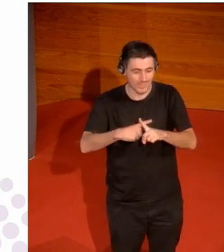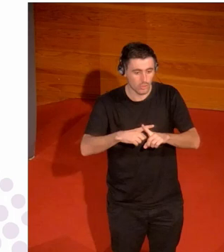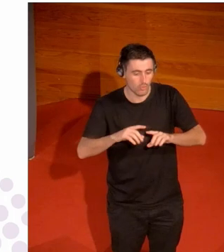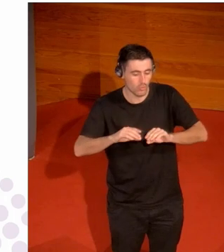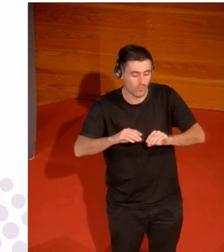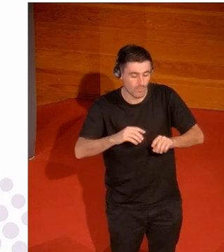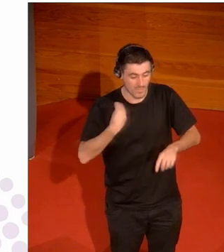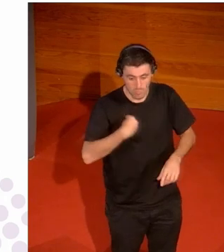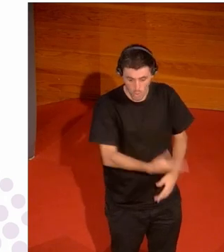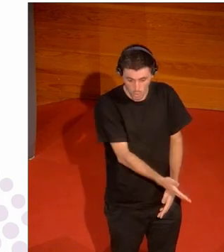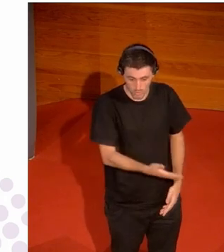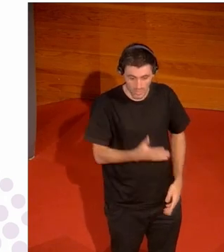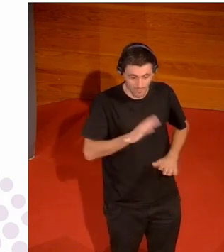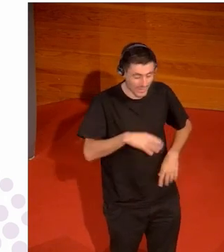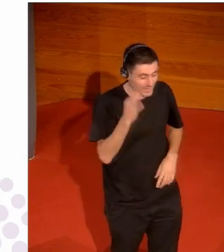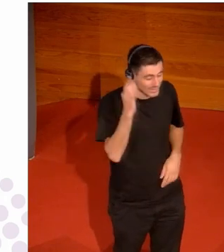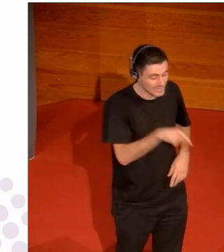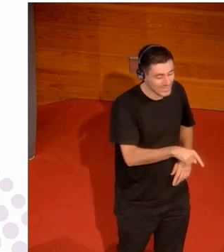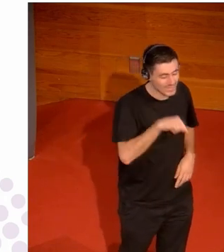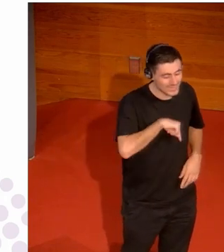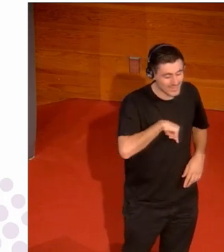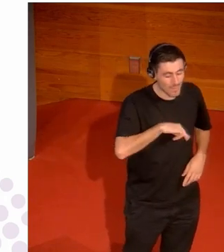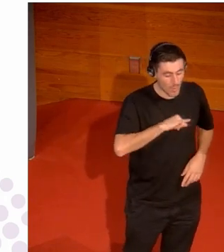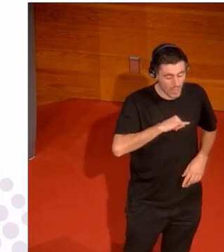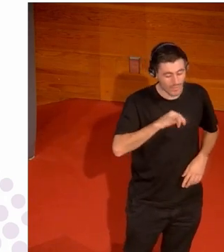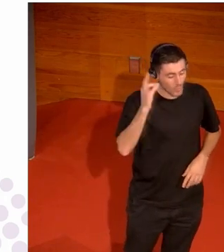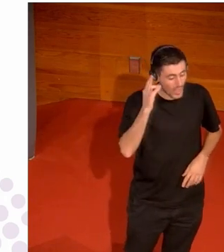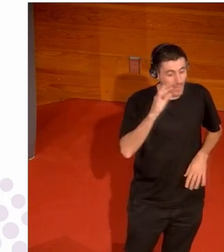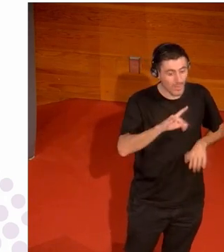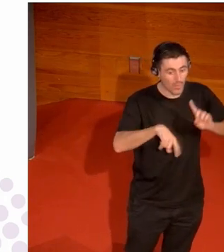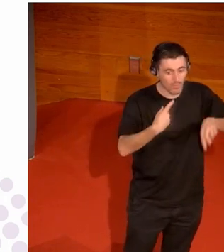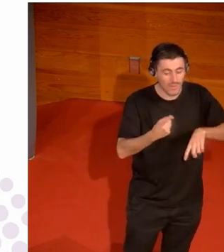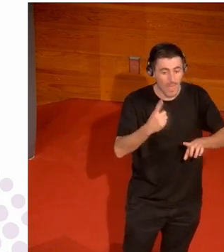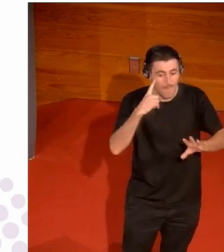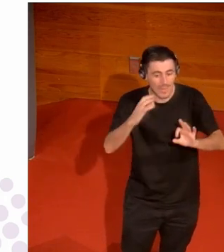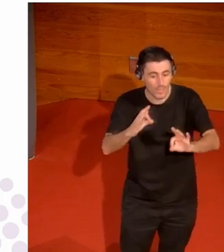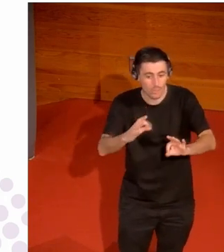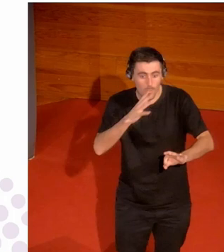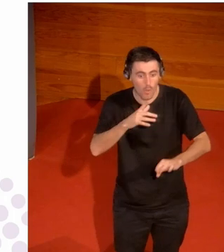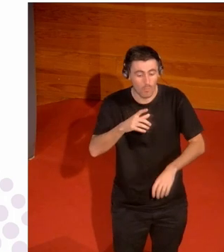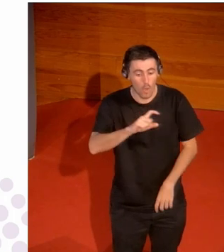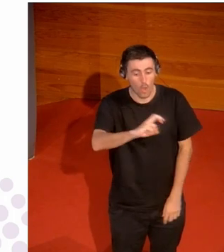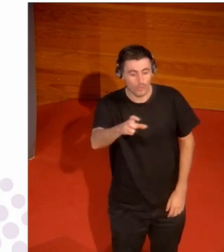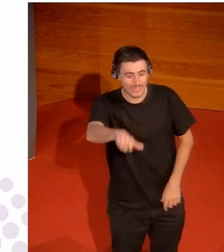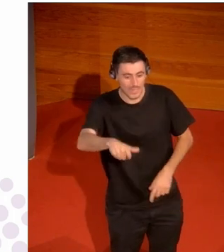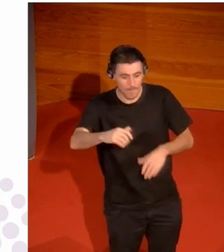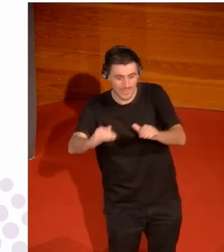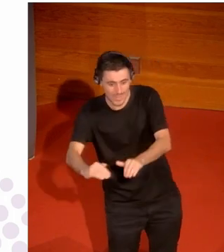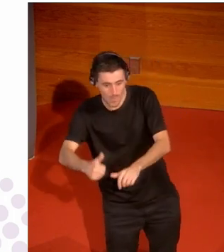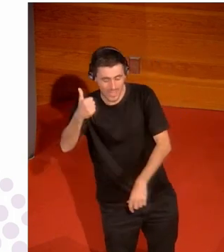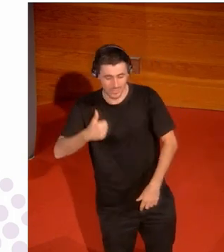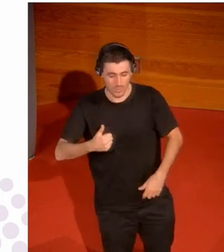que ellos sienten o ella siente porque porque es peligroso ya te digo que es peligroso por fuerza por tamaño aunque sus